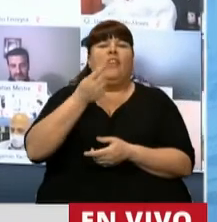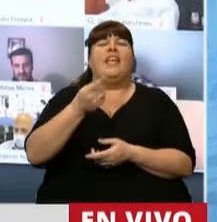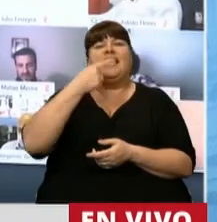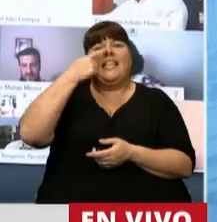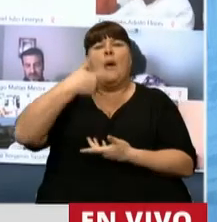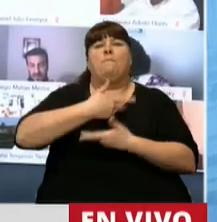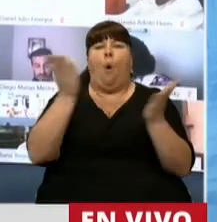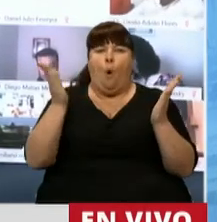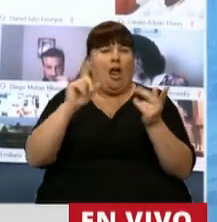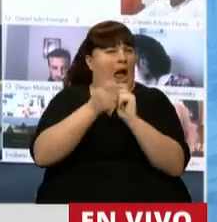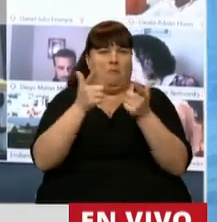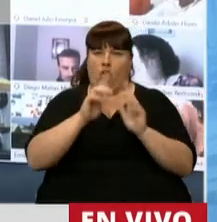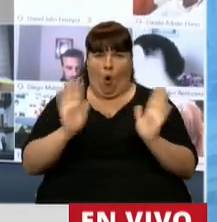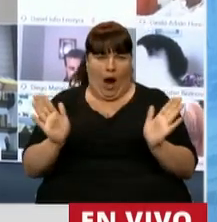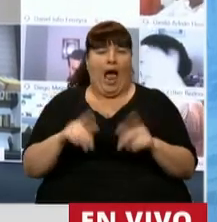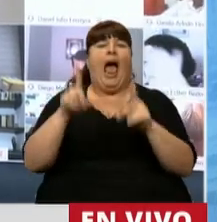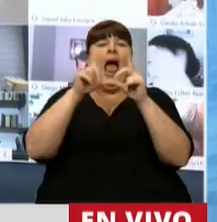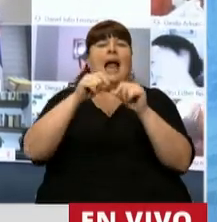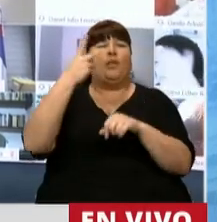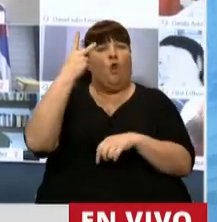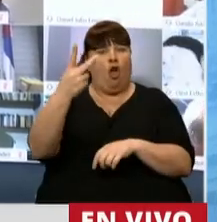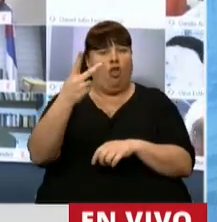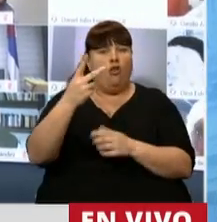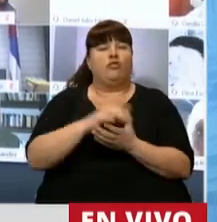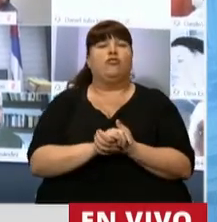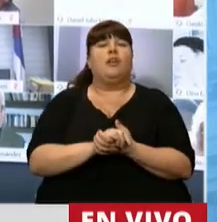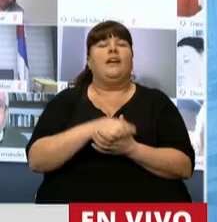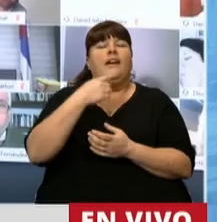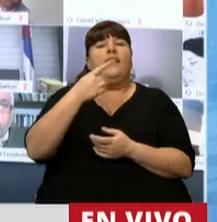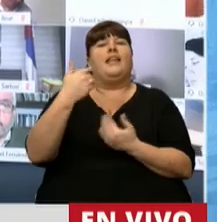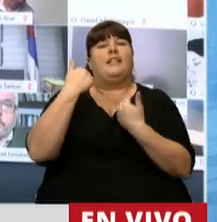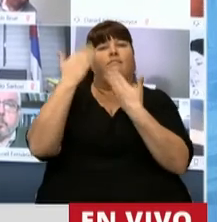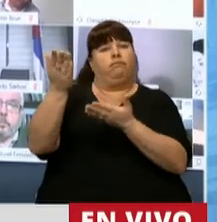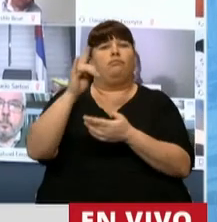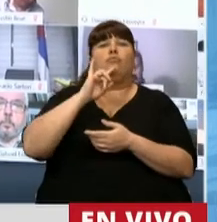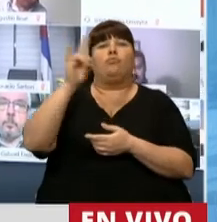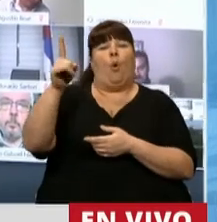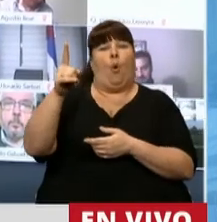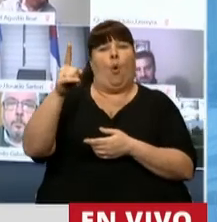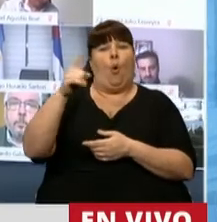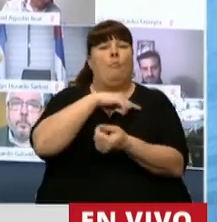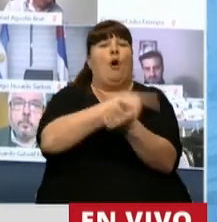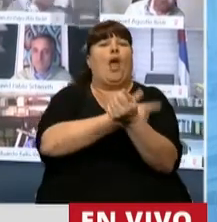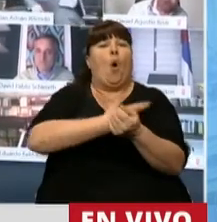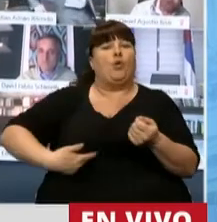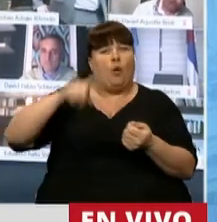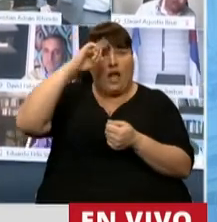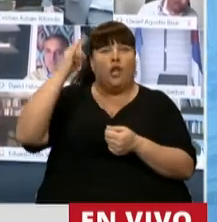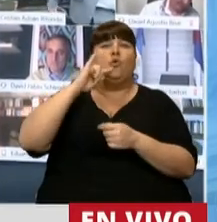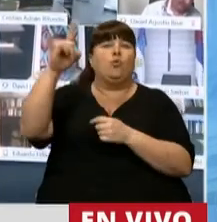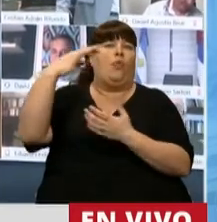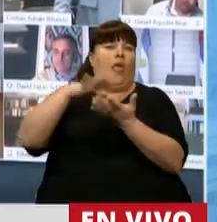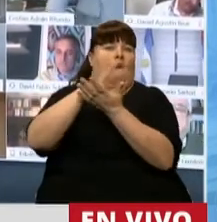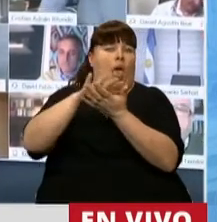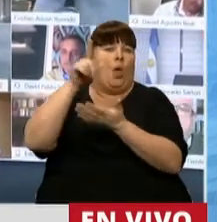declara el interés público, no hay cambios. El artículo segundo, en donde facultamos al Poder Ejecutivo Nacional al